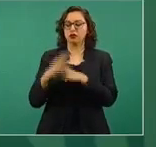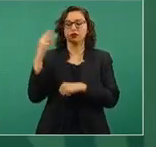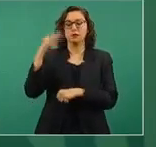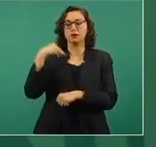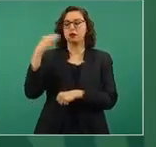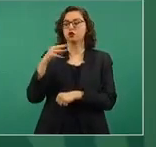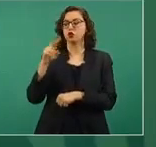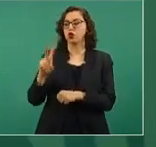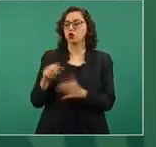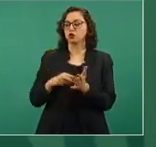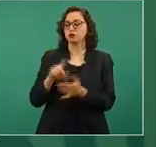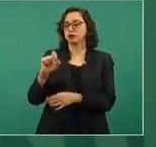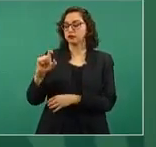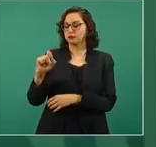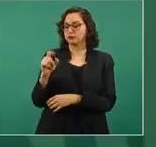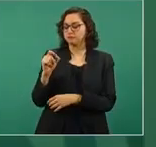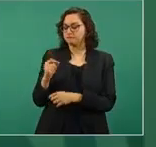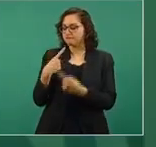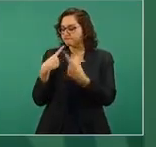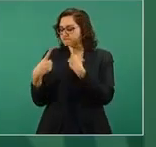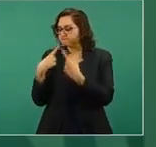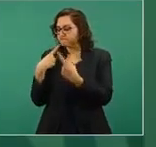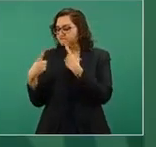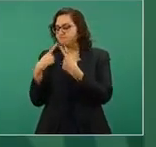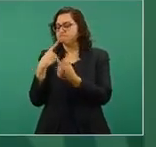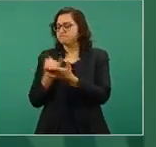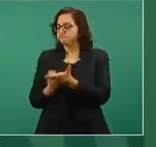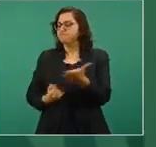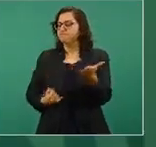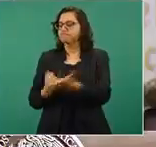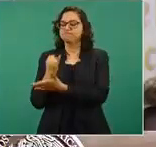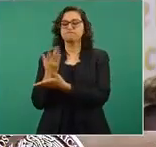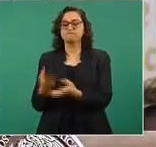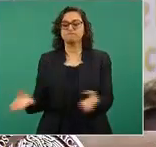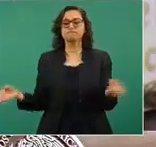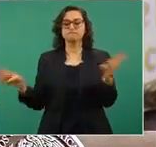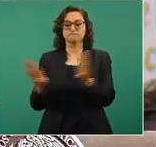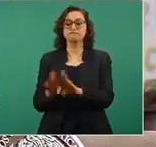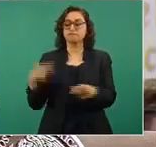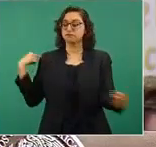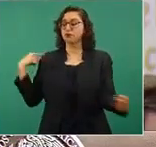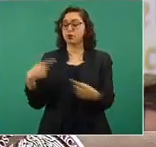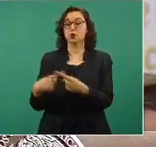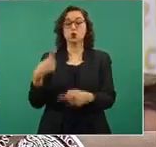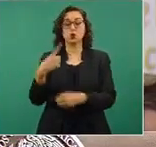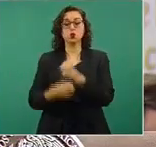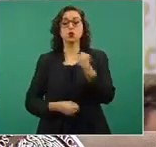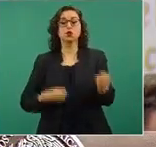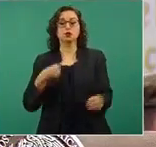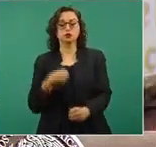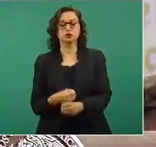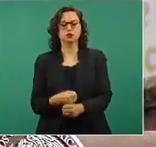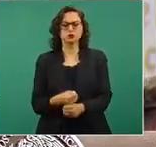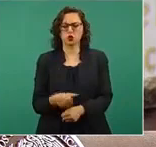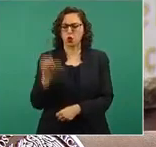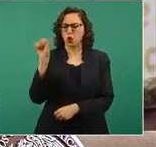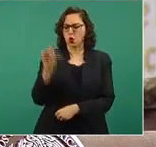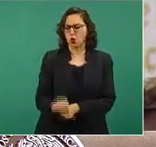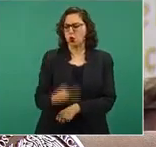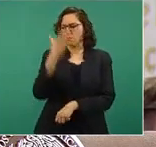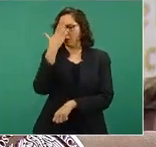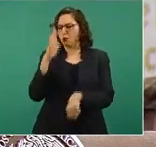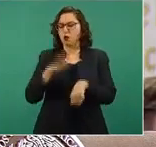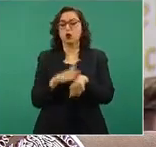el control de la epidemia en México y la importancia de mantener uno de los sectores